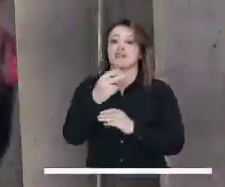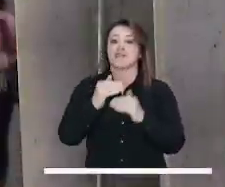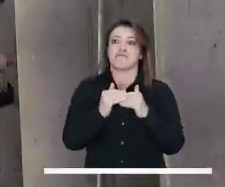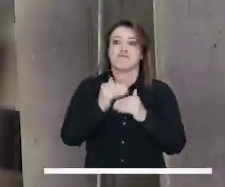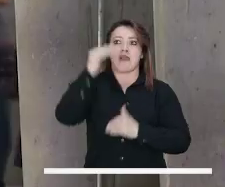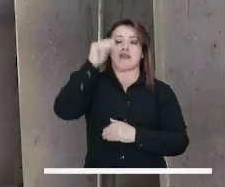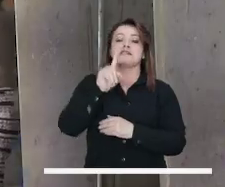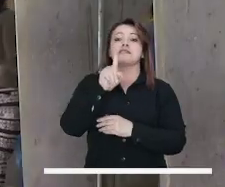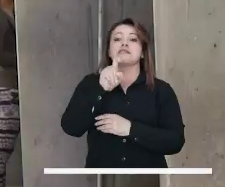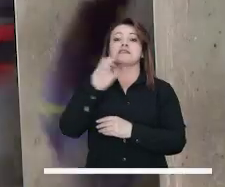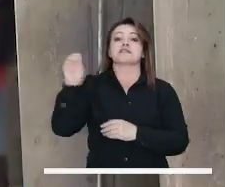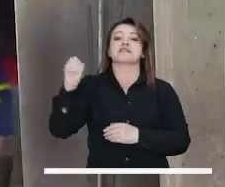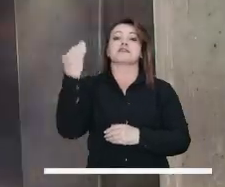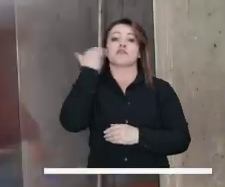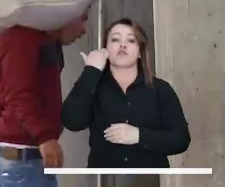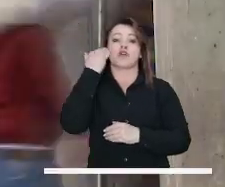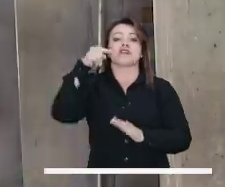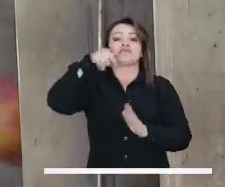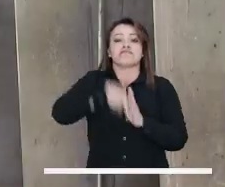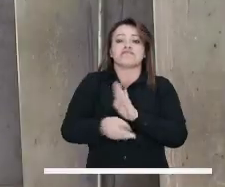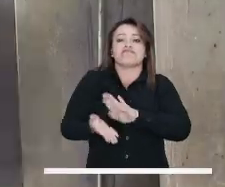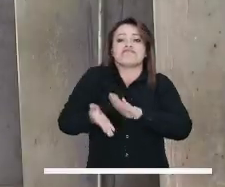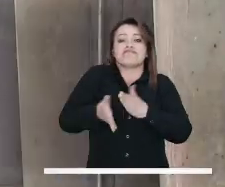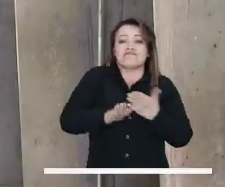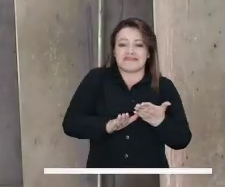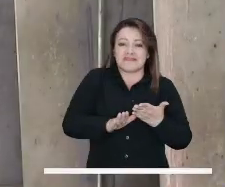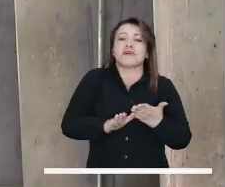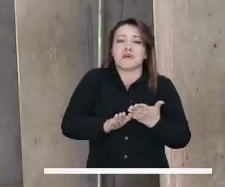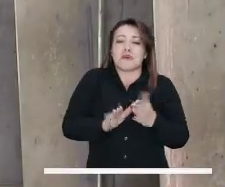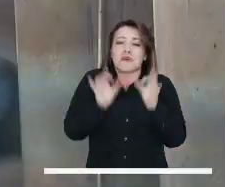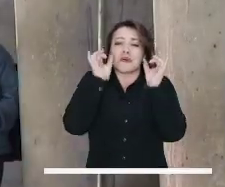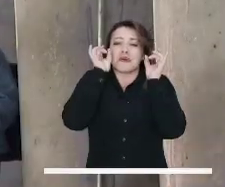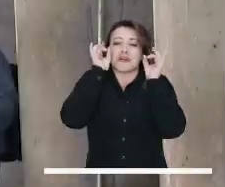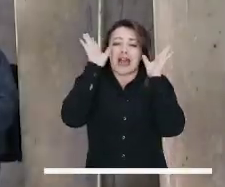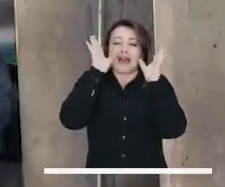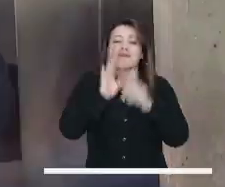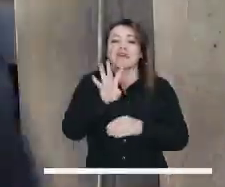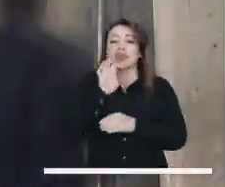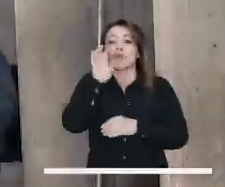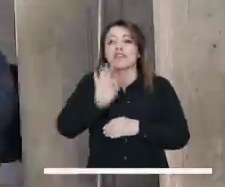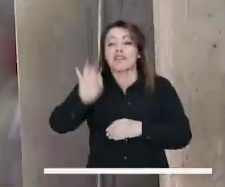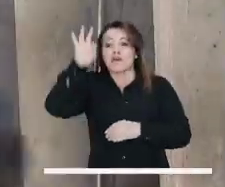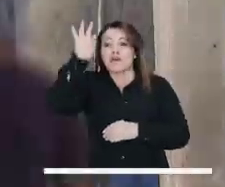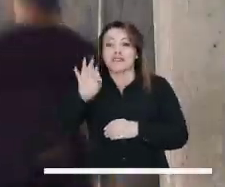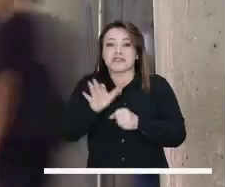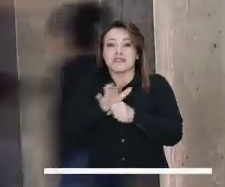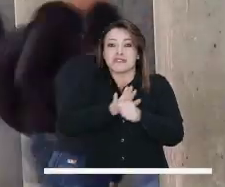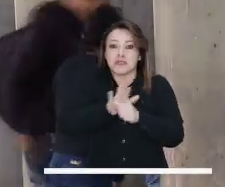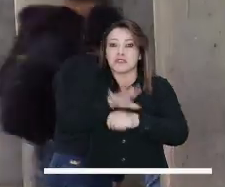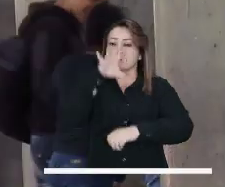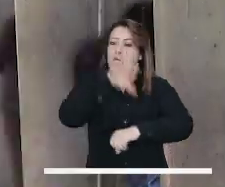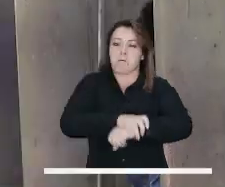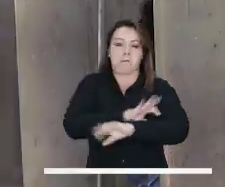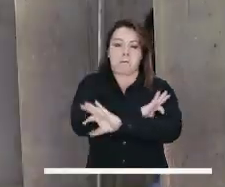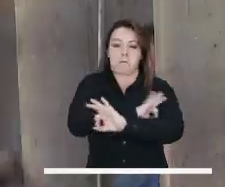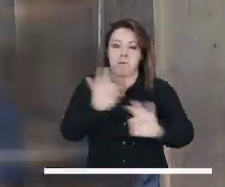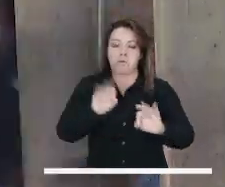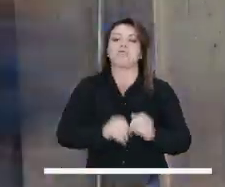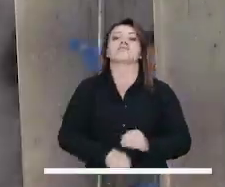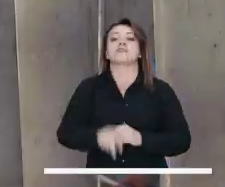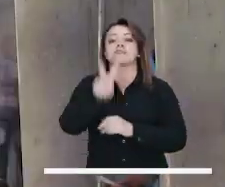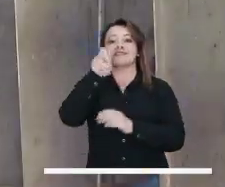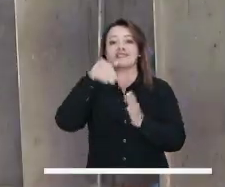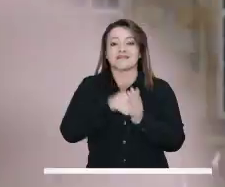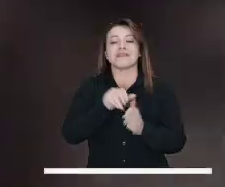En el 2022 tuvo un incremento de más de 600 mujeres víctimas de feminicidio con impunidad en el 90%